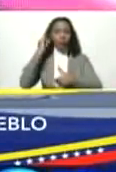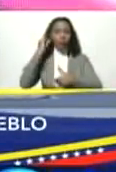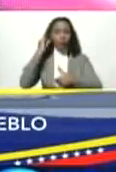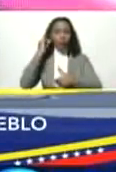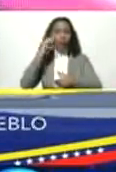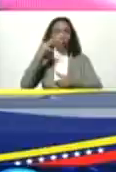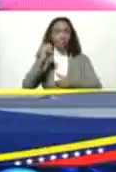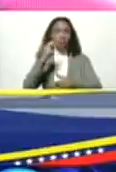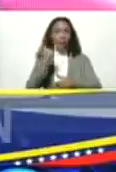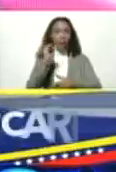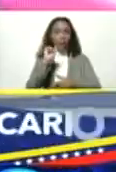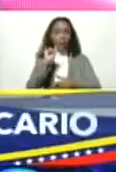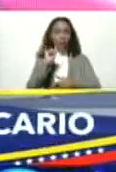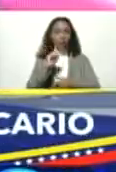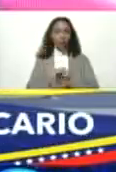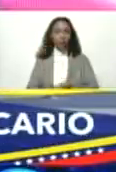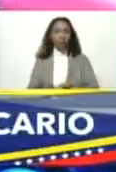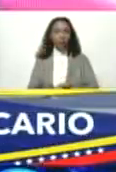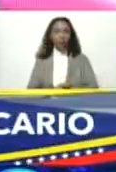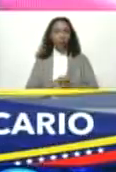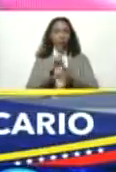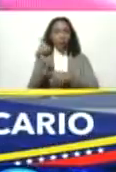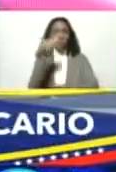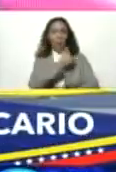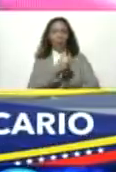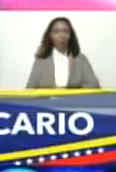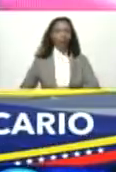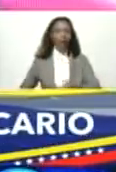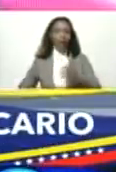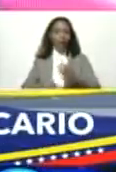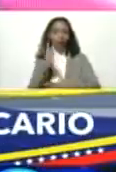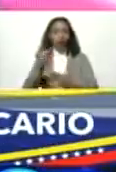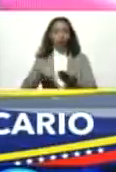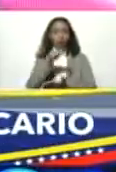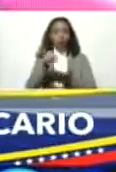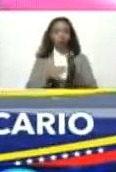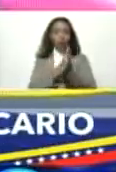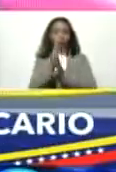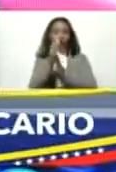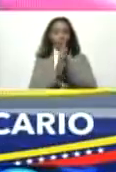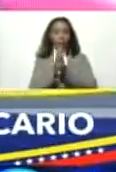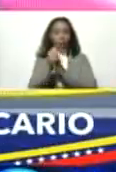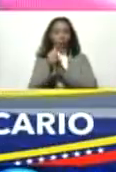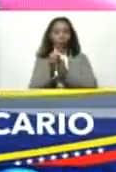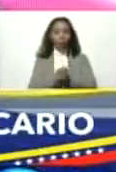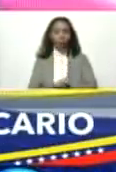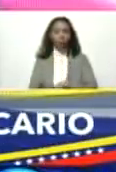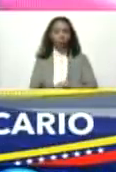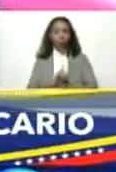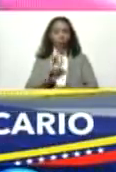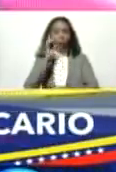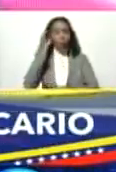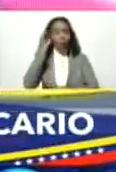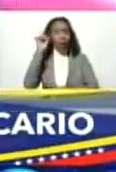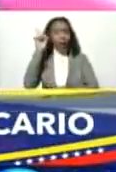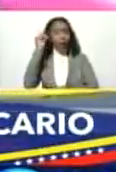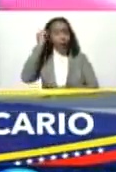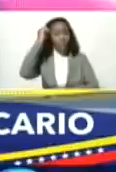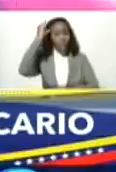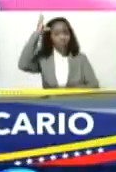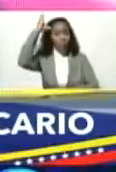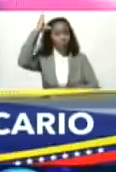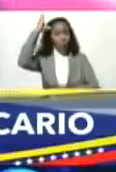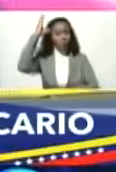Bargiela como presidenta del fondo nacional de emprendimiento una mujer con una gran capacidad